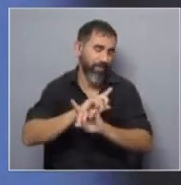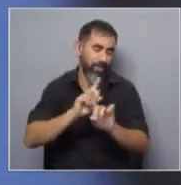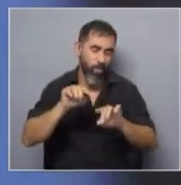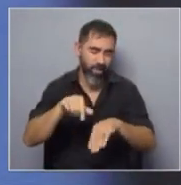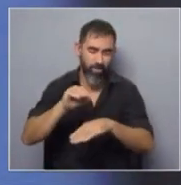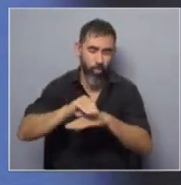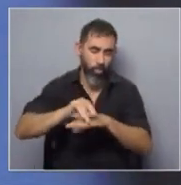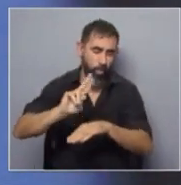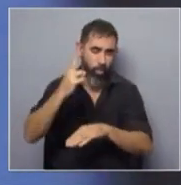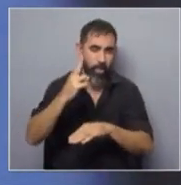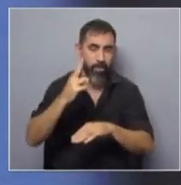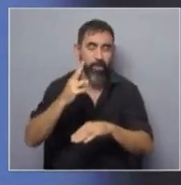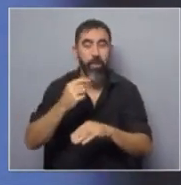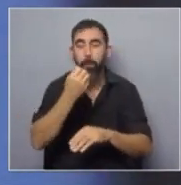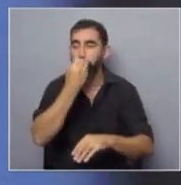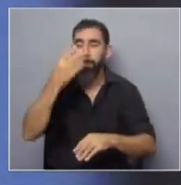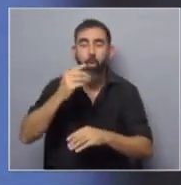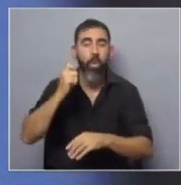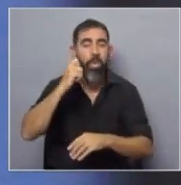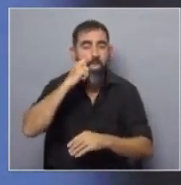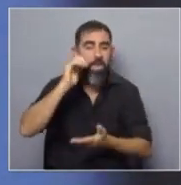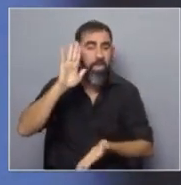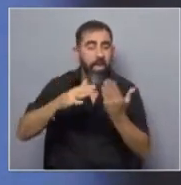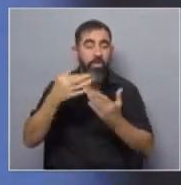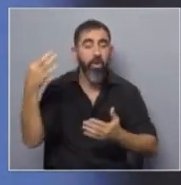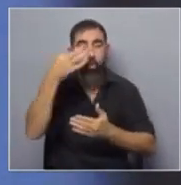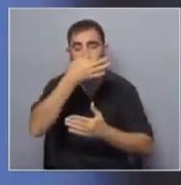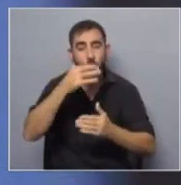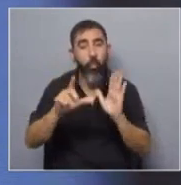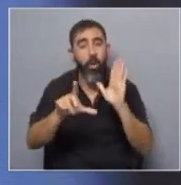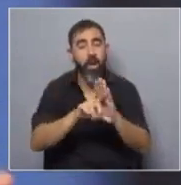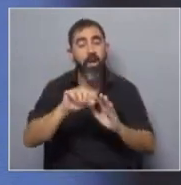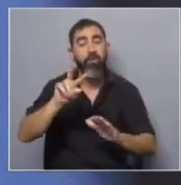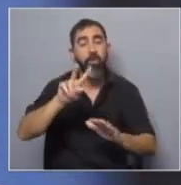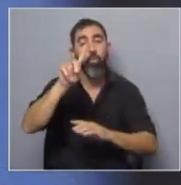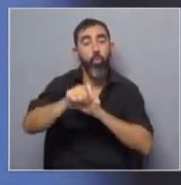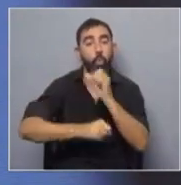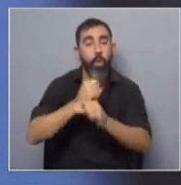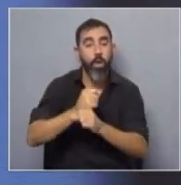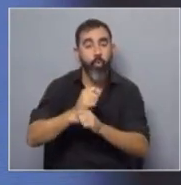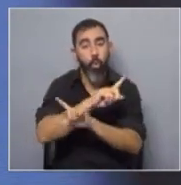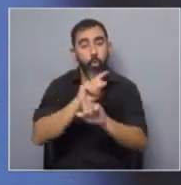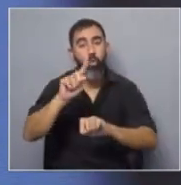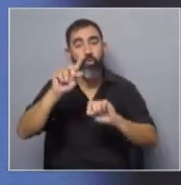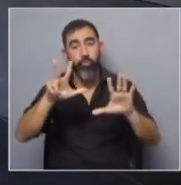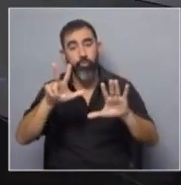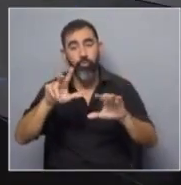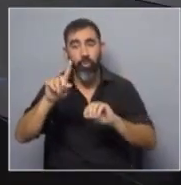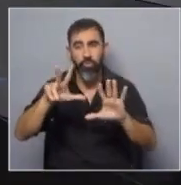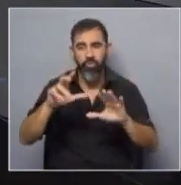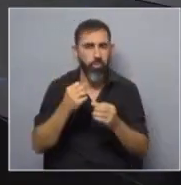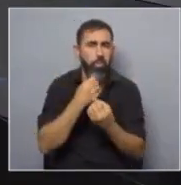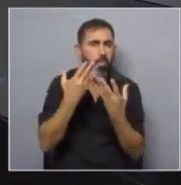con la cultura que tenemos, de subir la edad de consumo legal a 21 en lugar de 18. 18 no tiene mucho